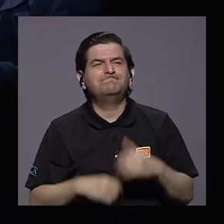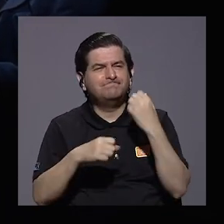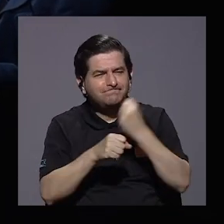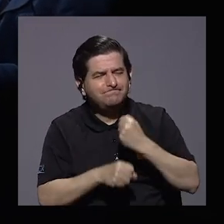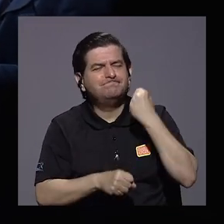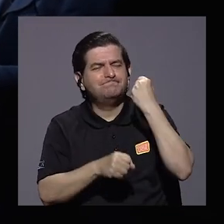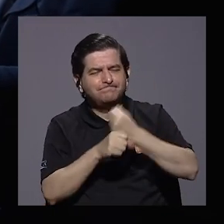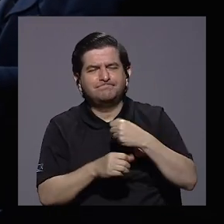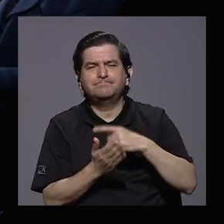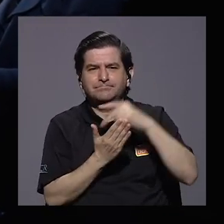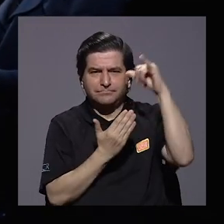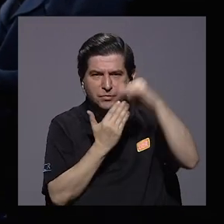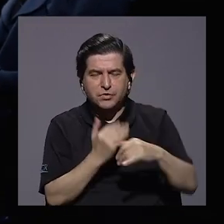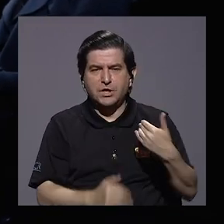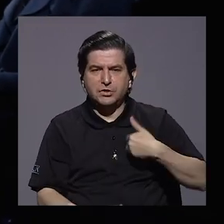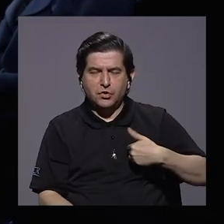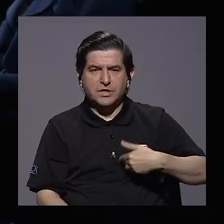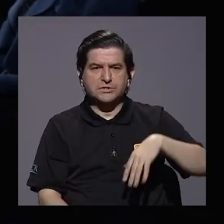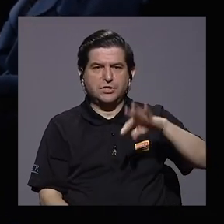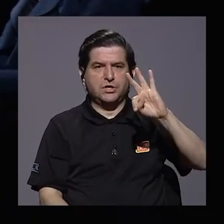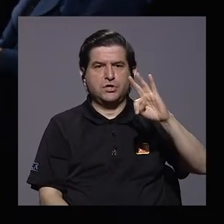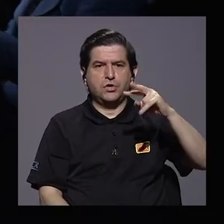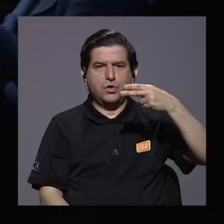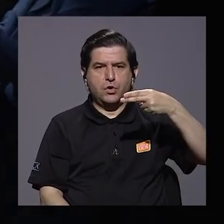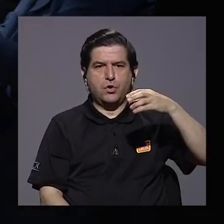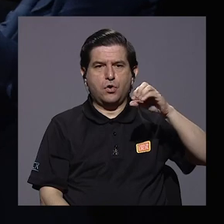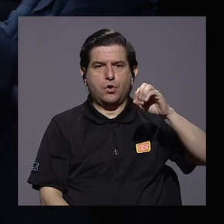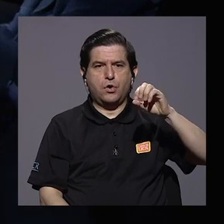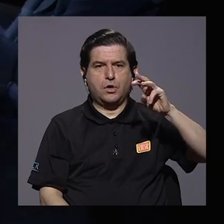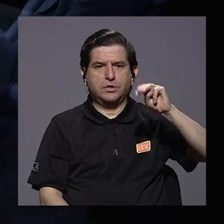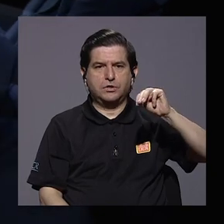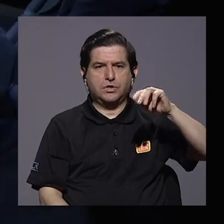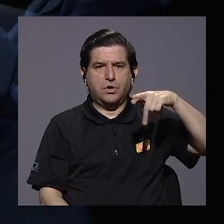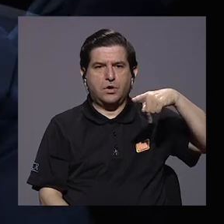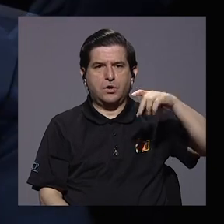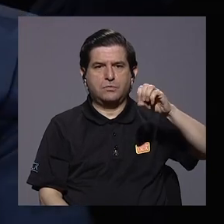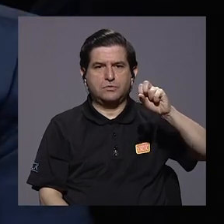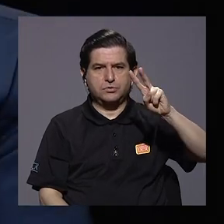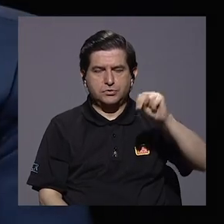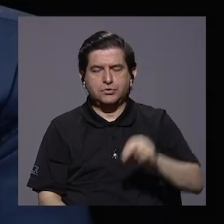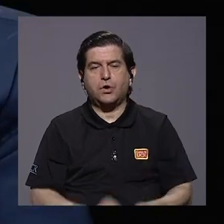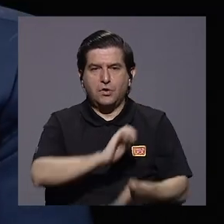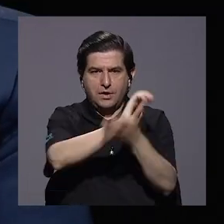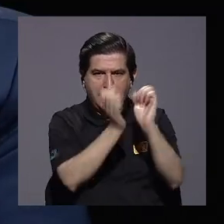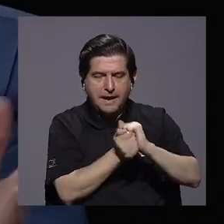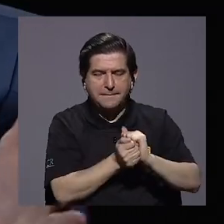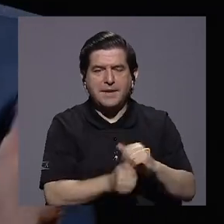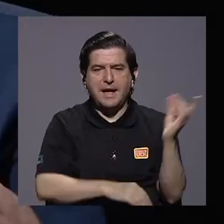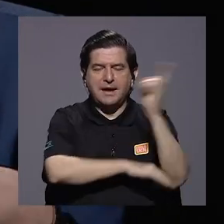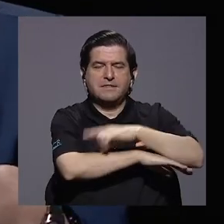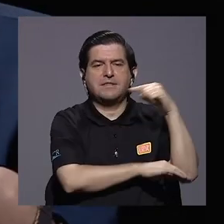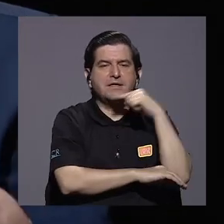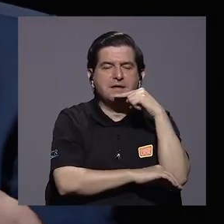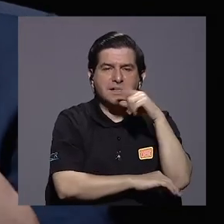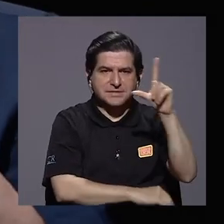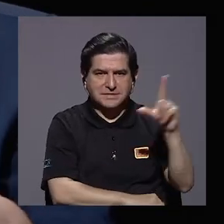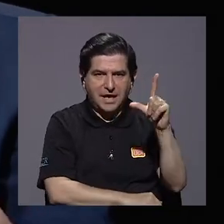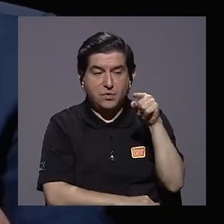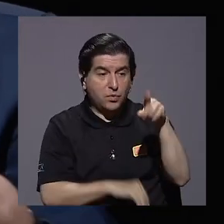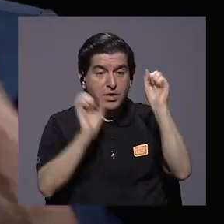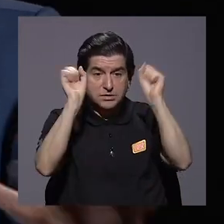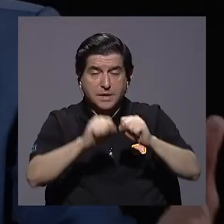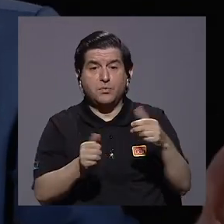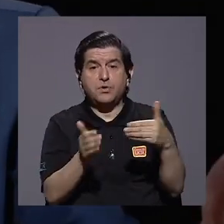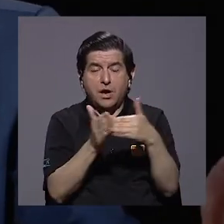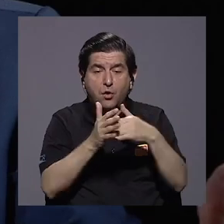del proyecto del señor Thompson, por ejemplo, en turismo, que era el traslado de los feriados a los lunes, porque entonces eso podía